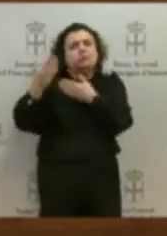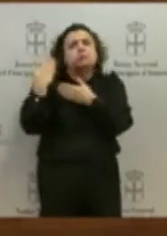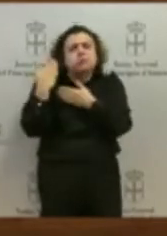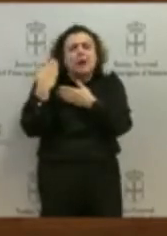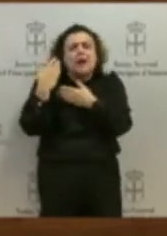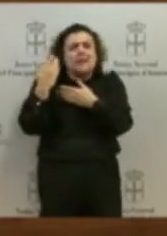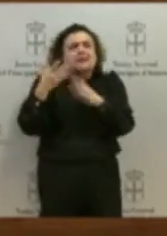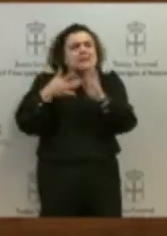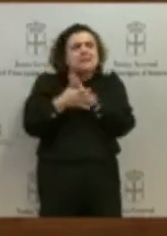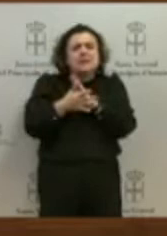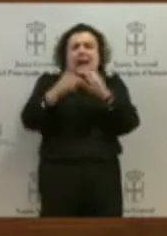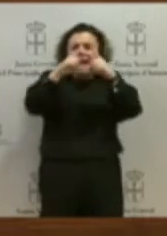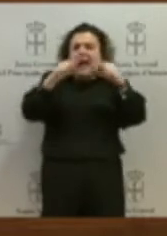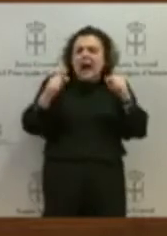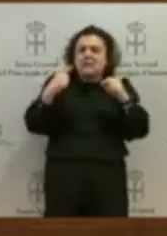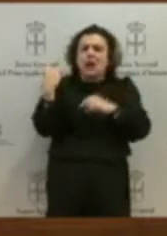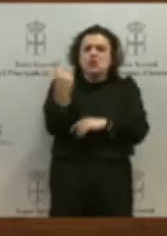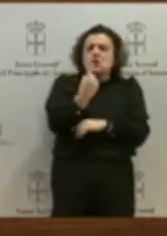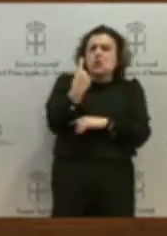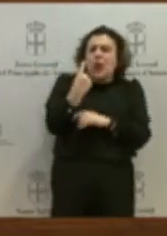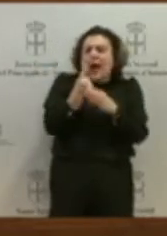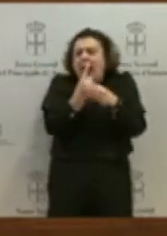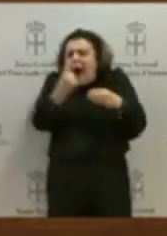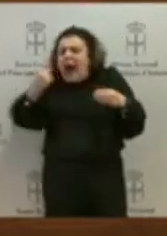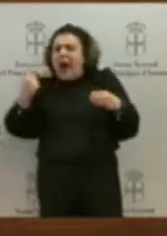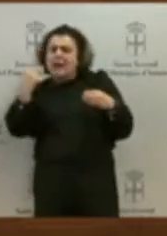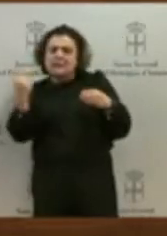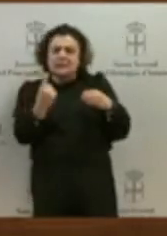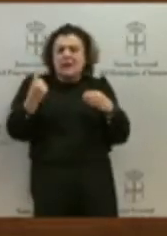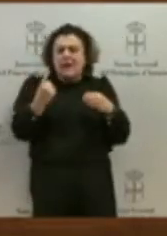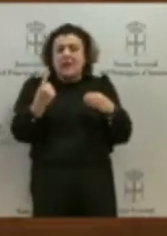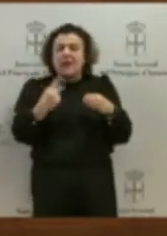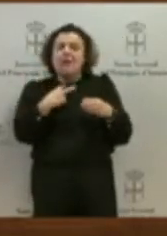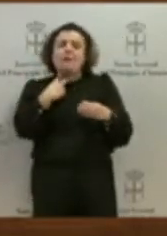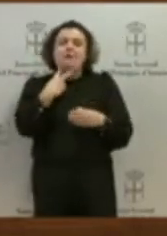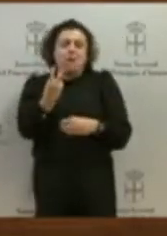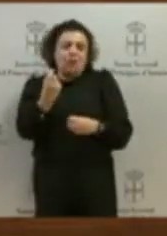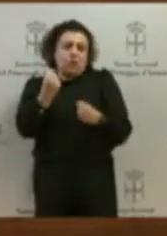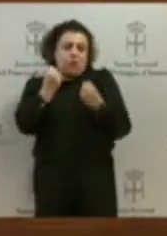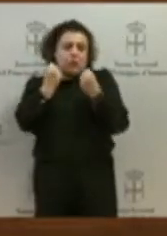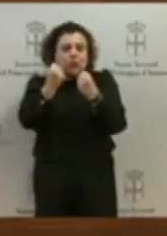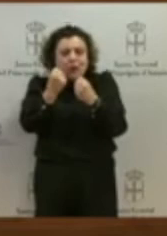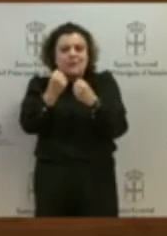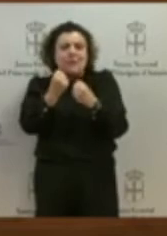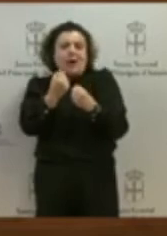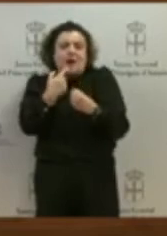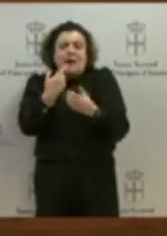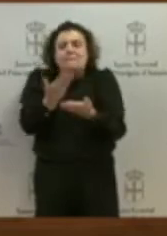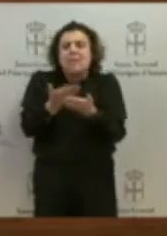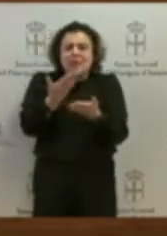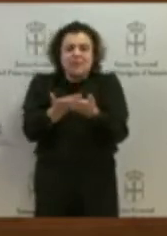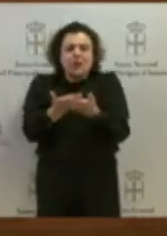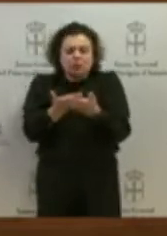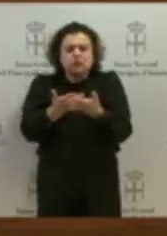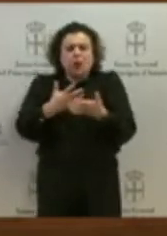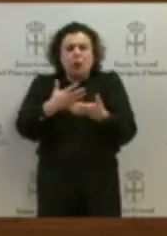no hay capacidad de alzar la voz para reivindicar un trato justo. Y la foto de estas últimas semanas, con el levantamiento